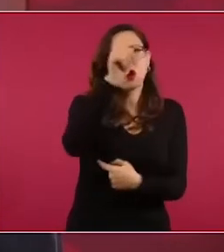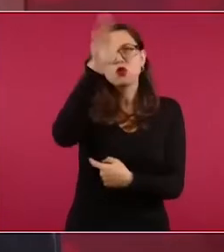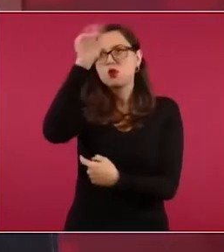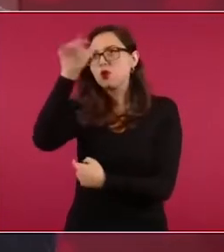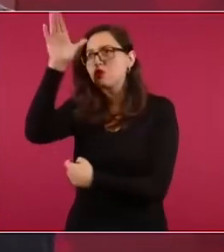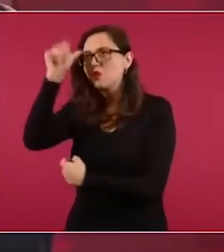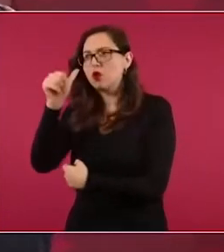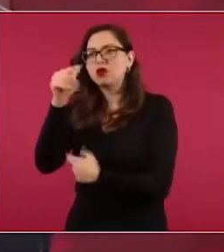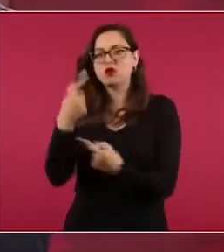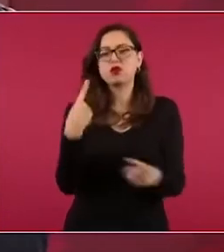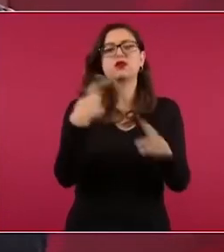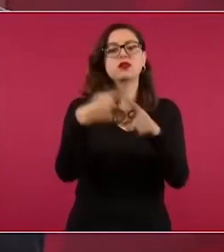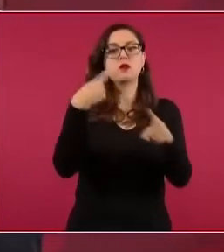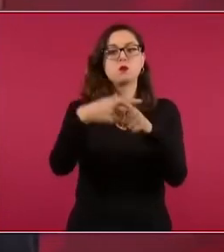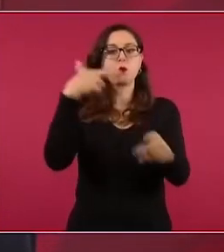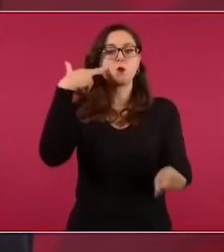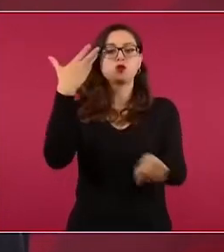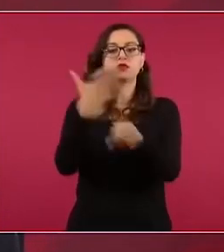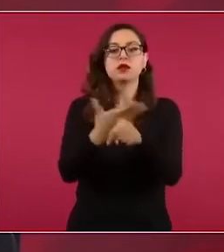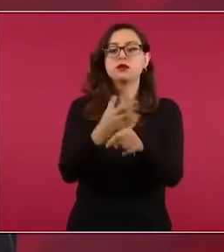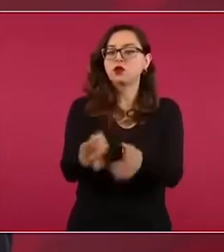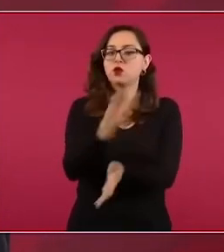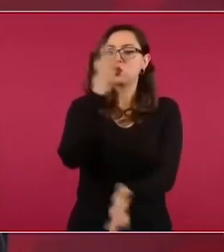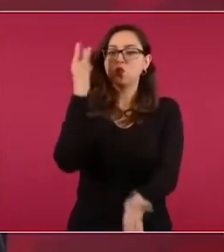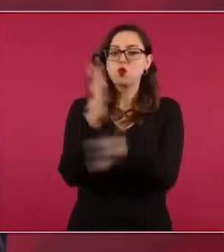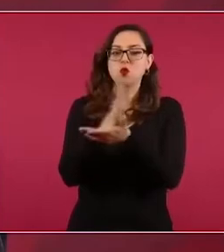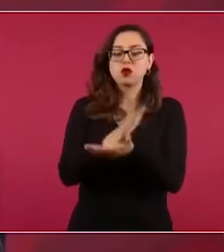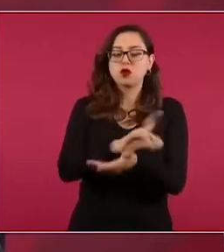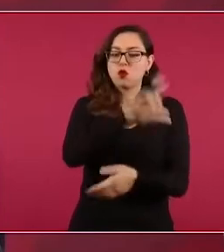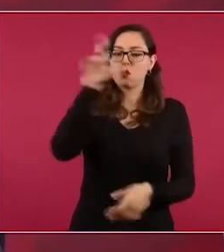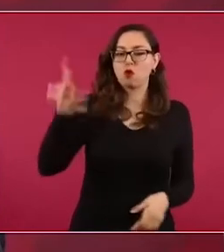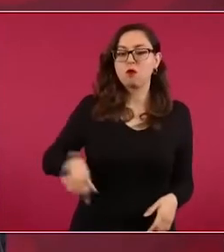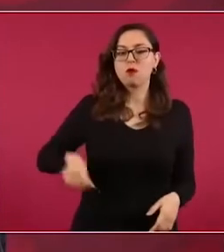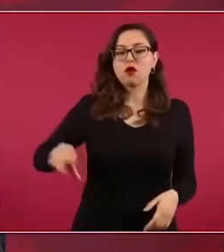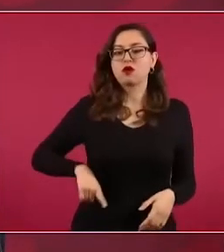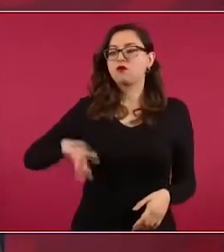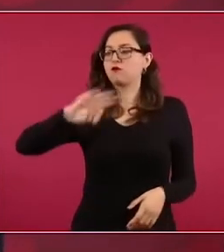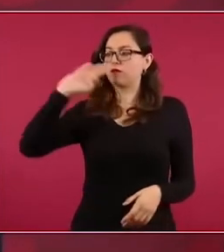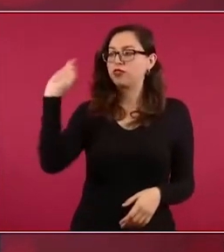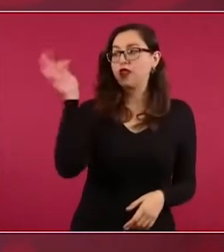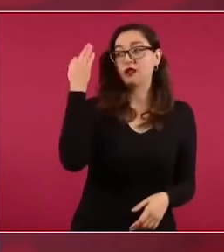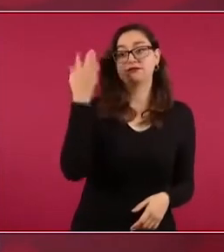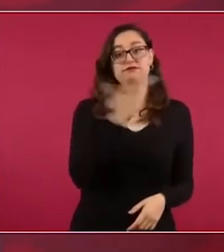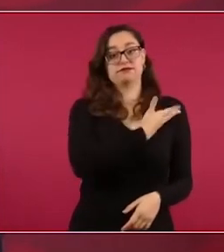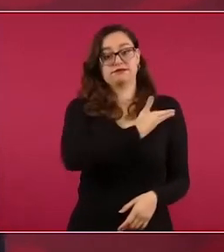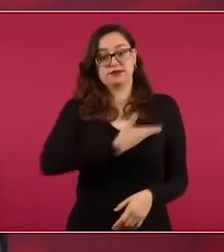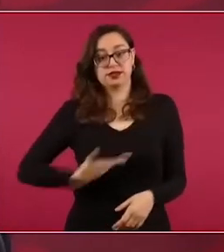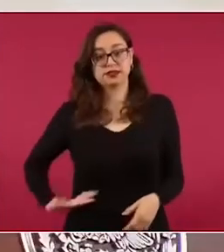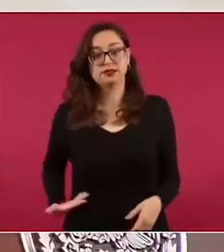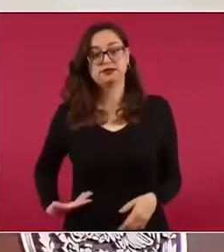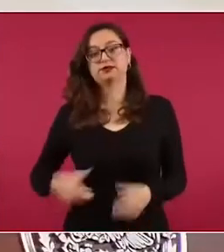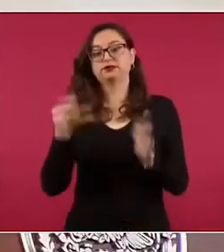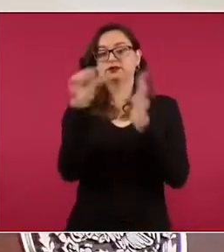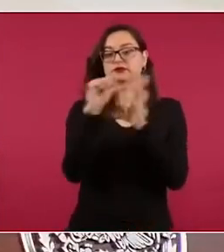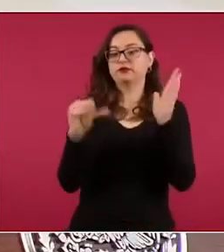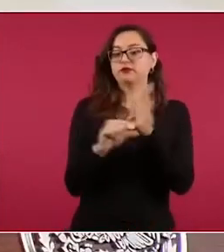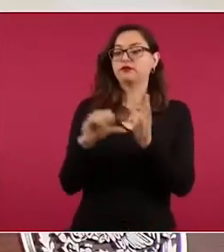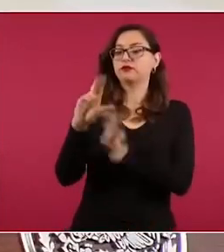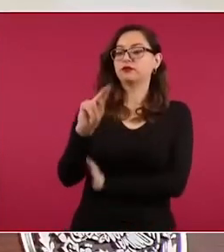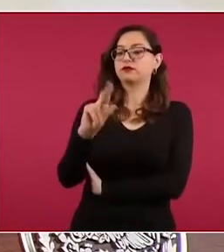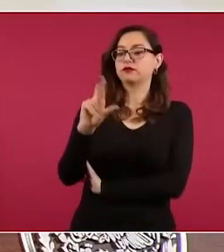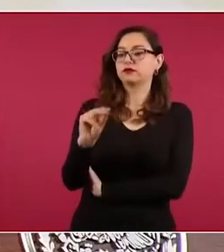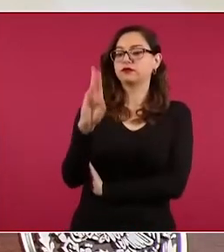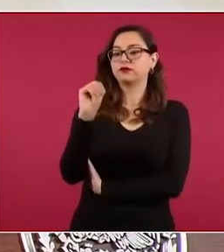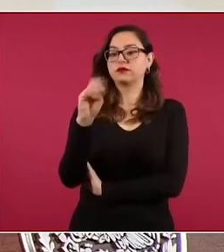titular del Ejecutivo, de acuerdo al artículo 89, es el